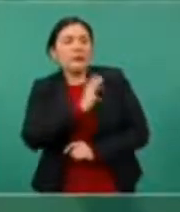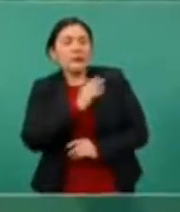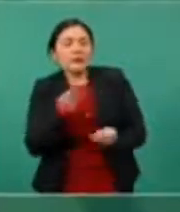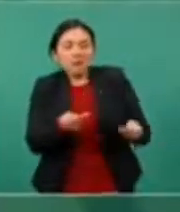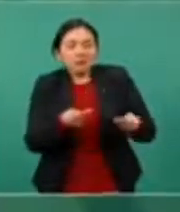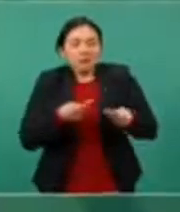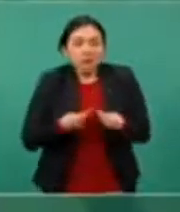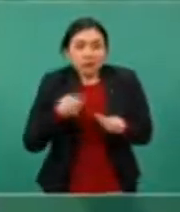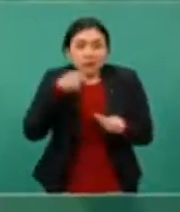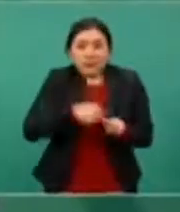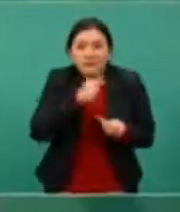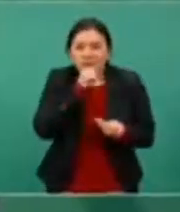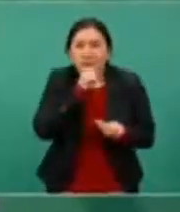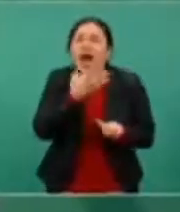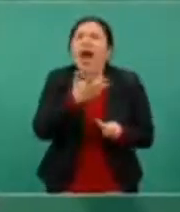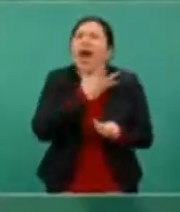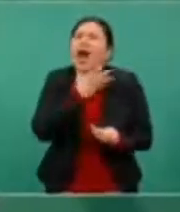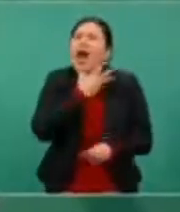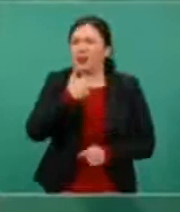Porque todo eso hay.